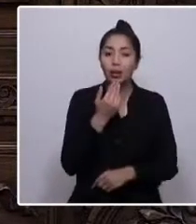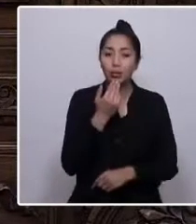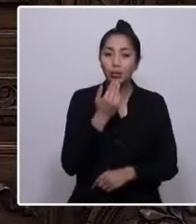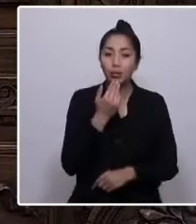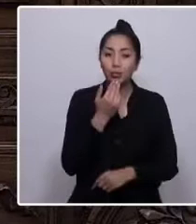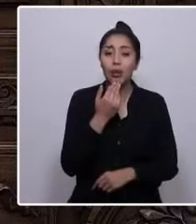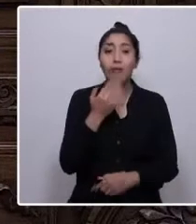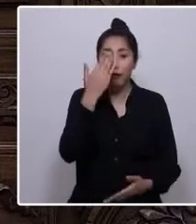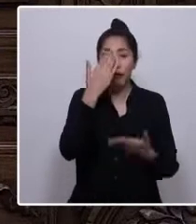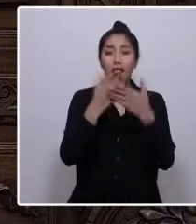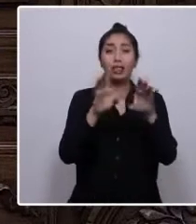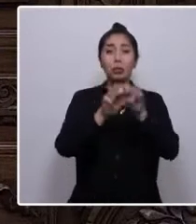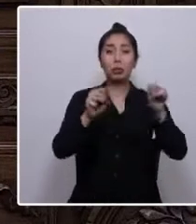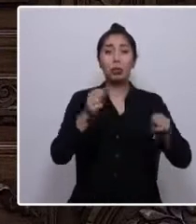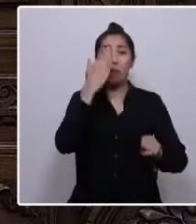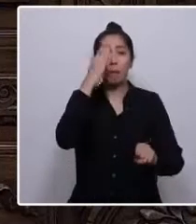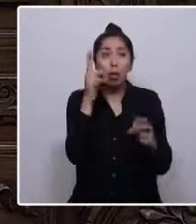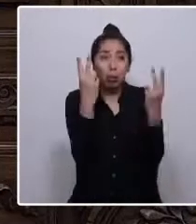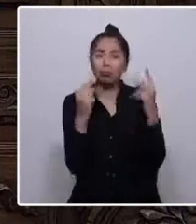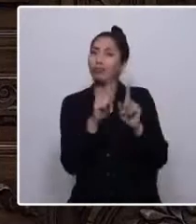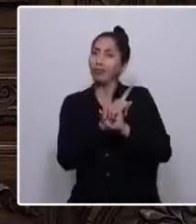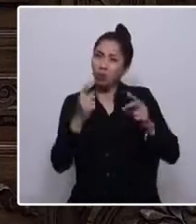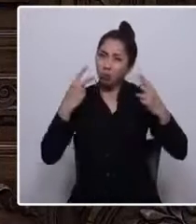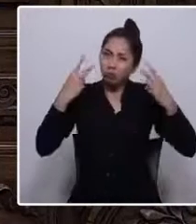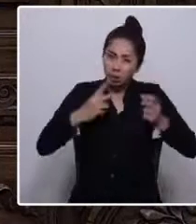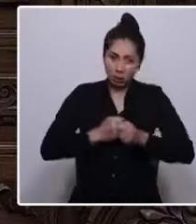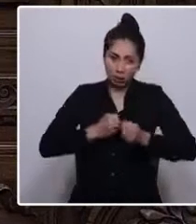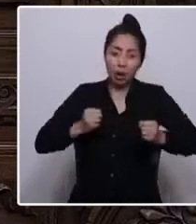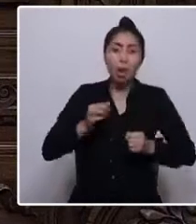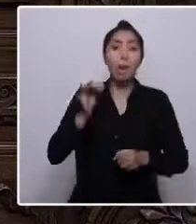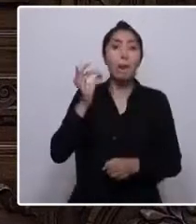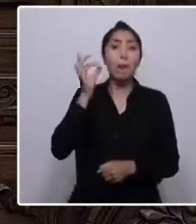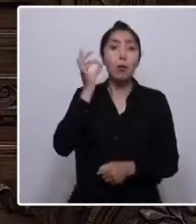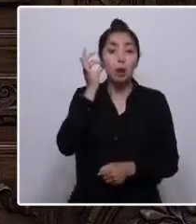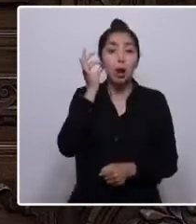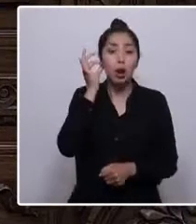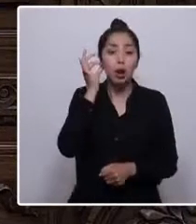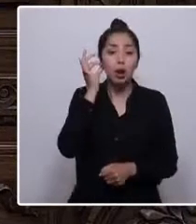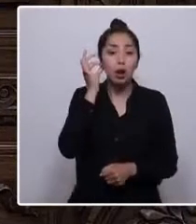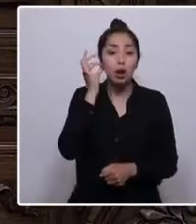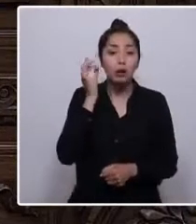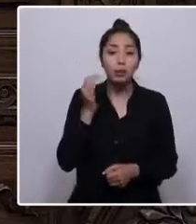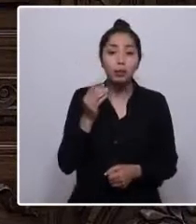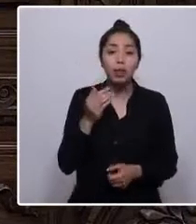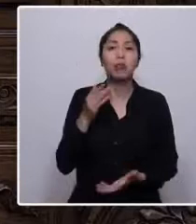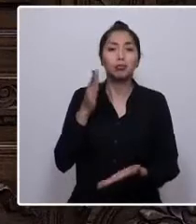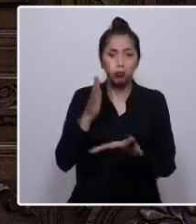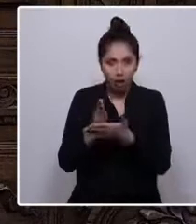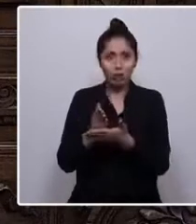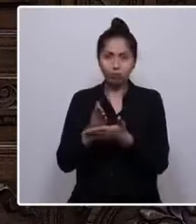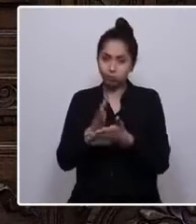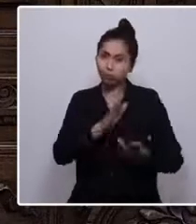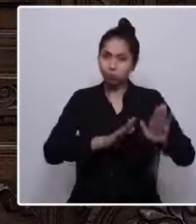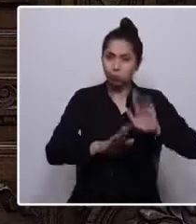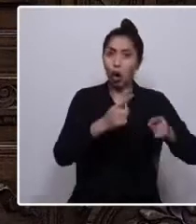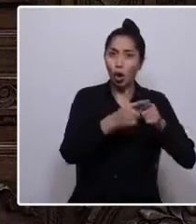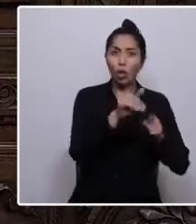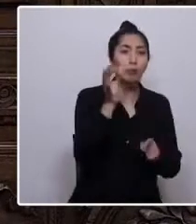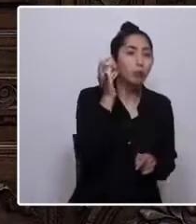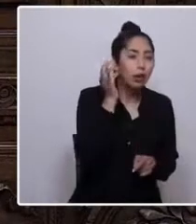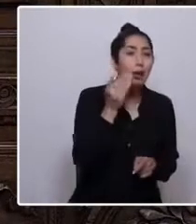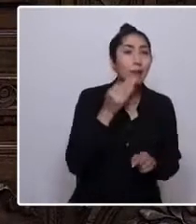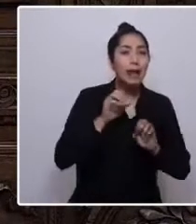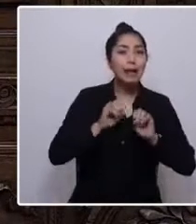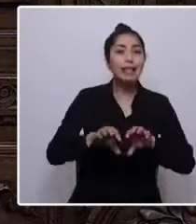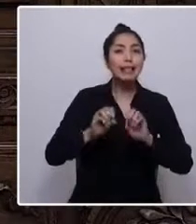frente a un sistema inhumano, a esas mujeres que no miran a otro lado cuando en realidad no se exige actuar, y que le enseñan a sus hijos e hijas